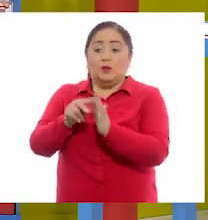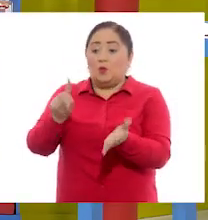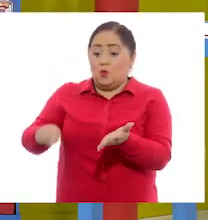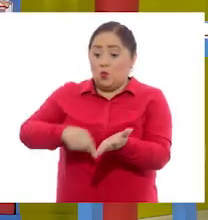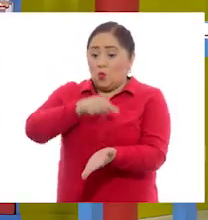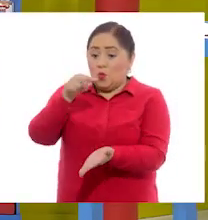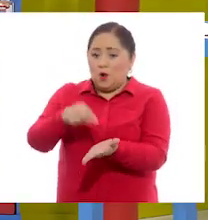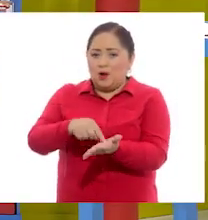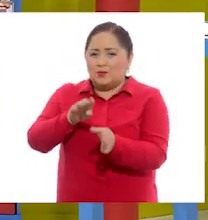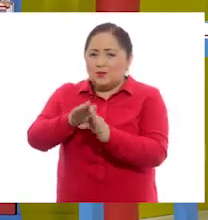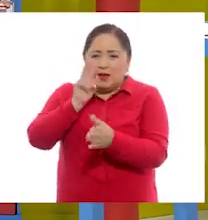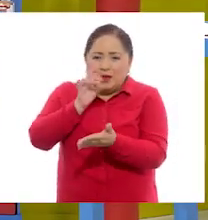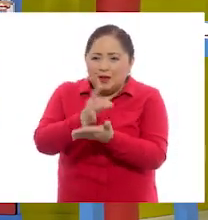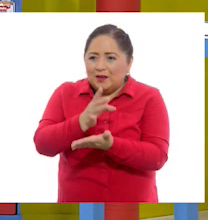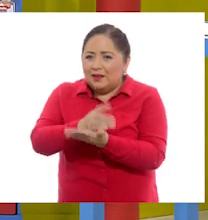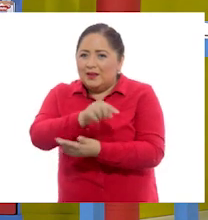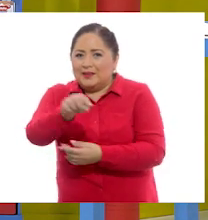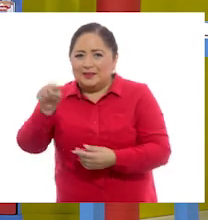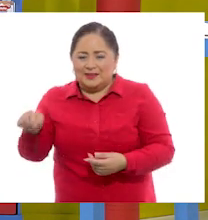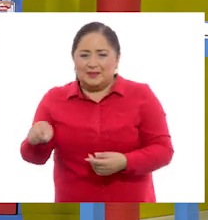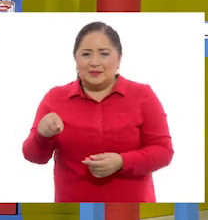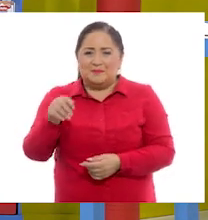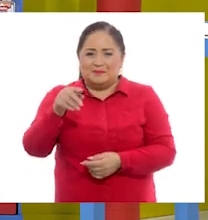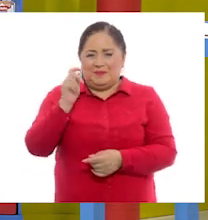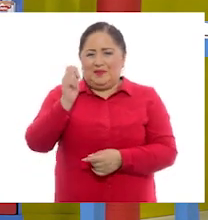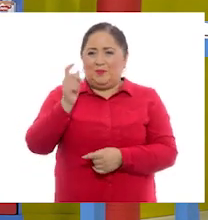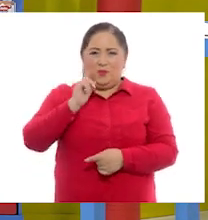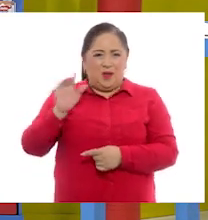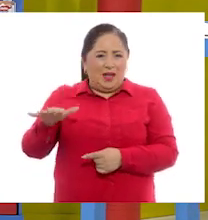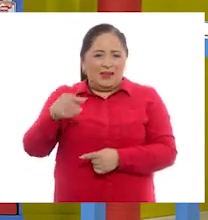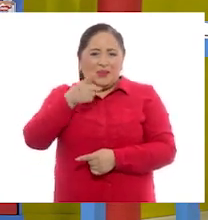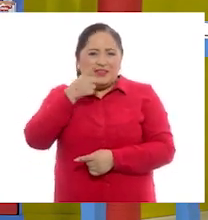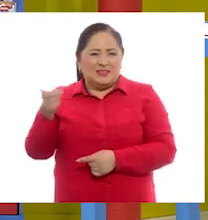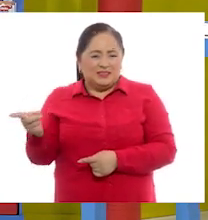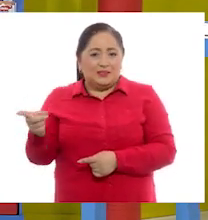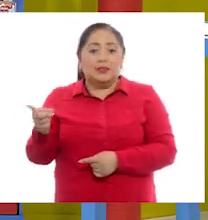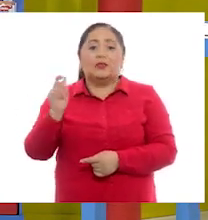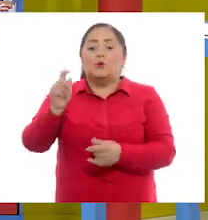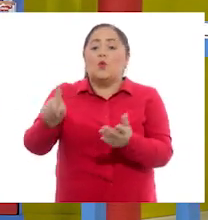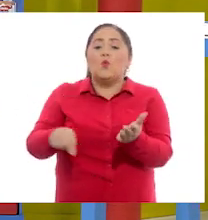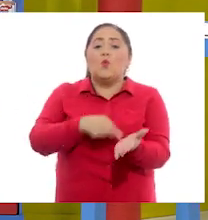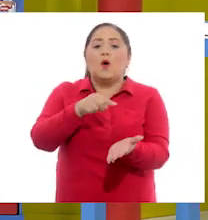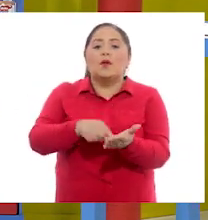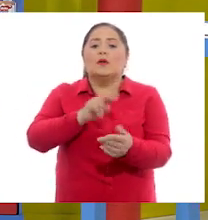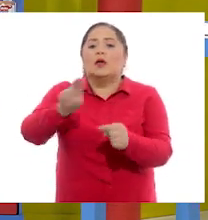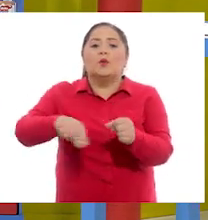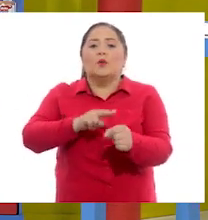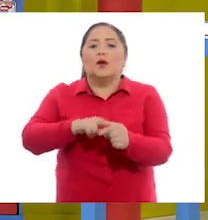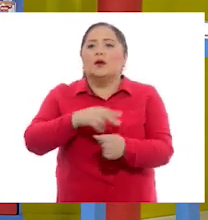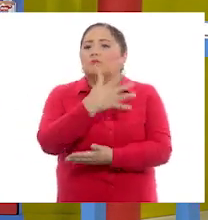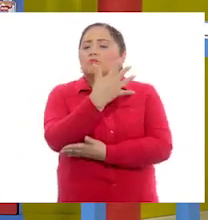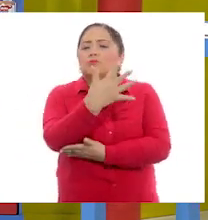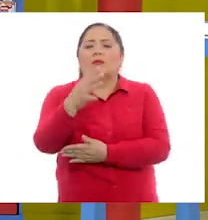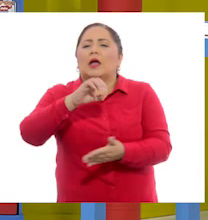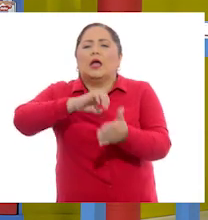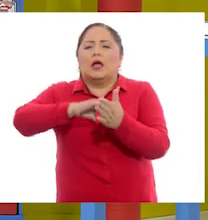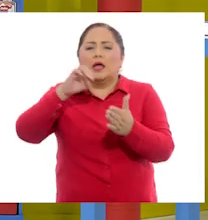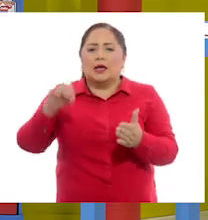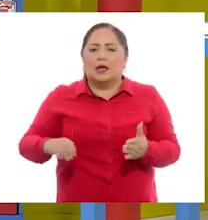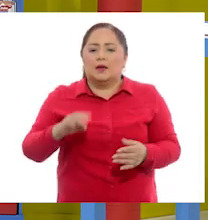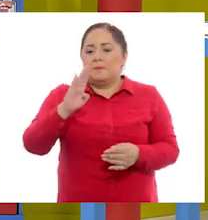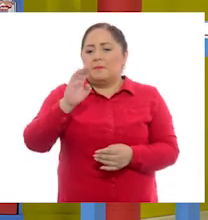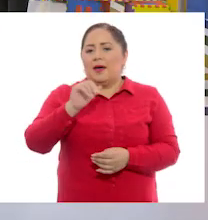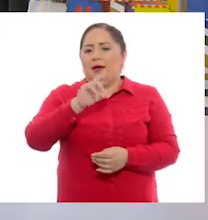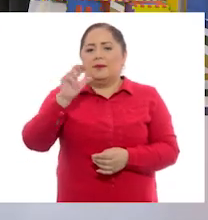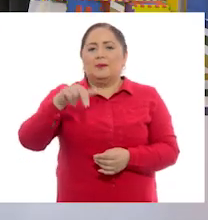los lugares de referencia a quien nos hace referencia Carla son lugares naturales. Por ejemplo, una